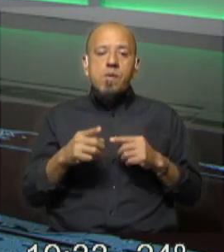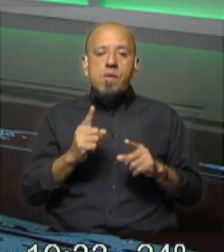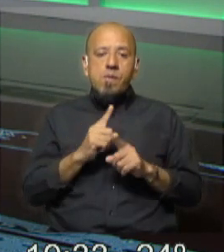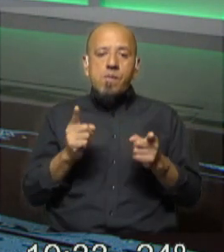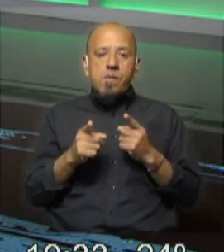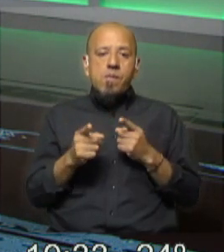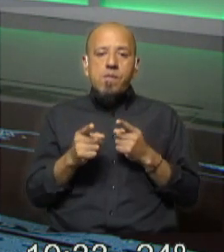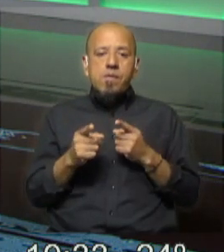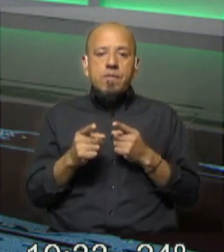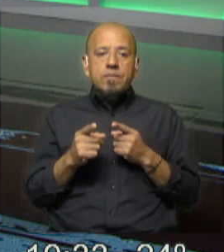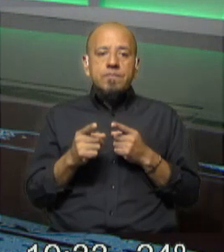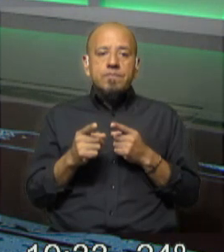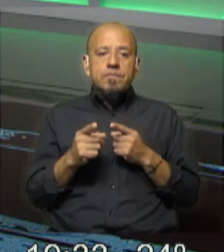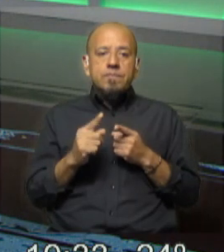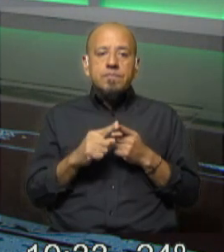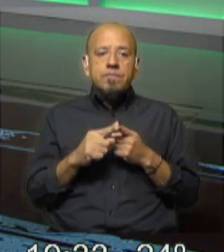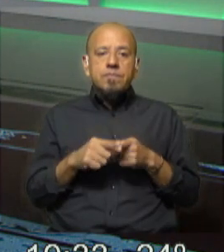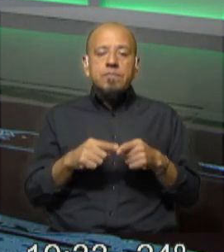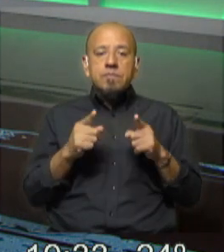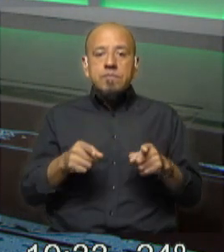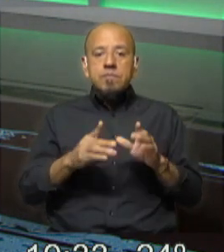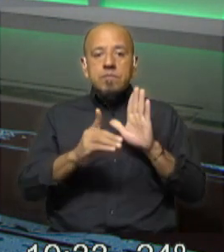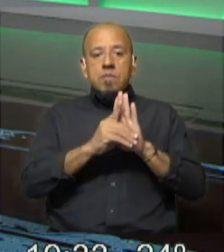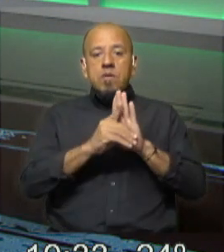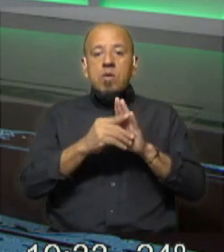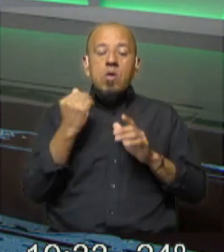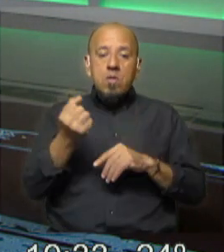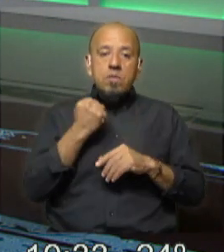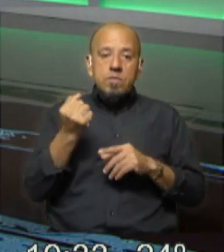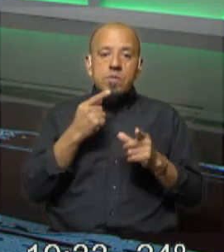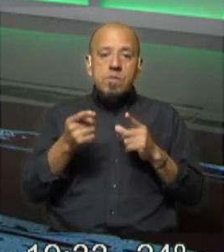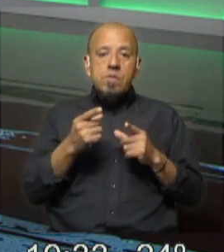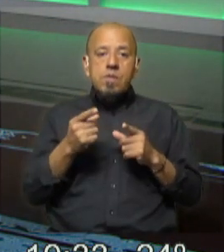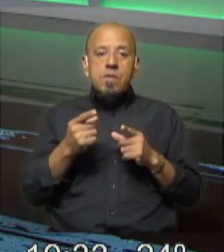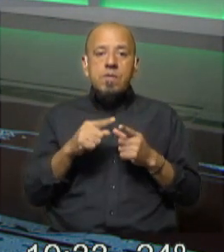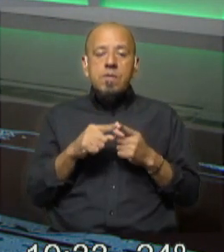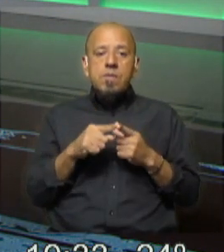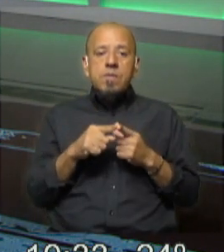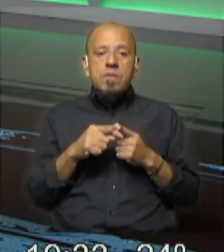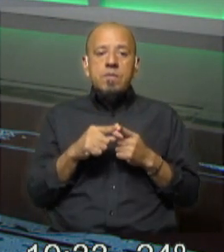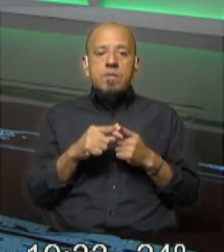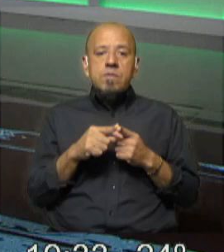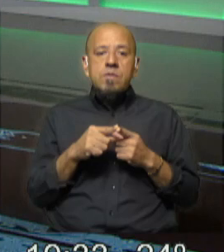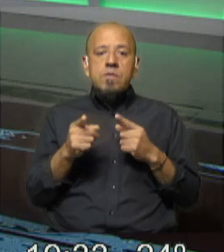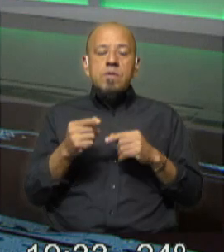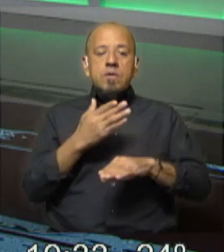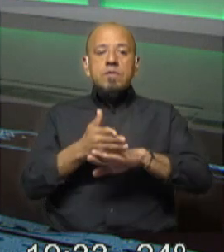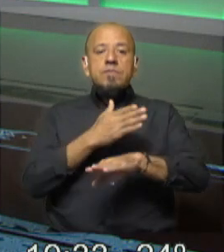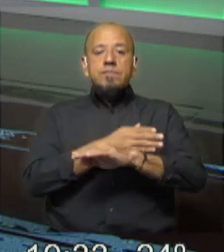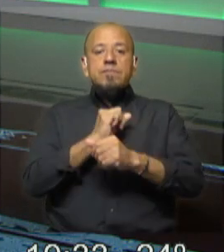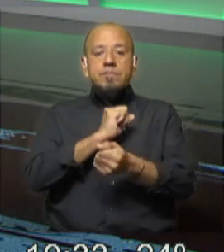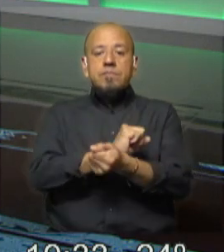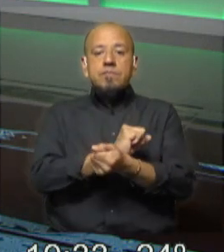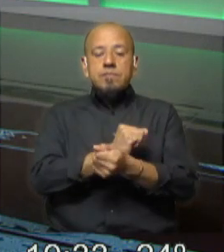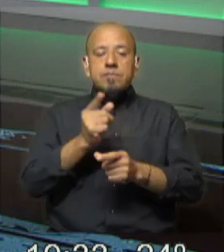aclarados y acá hay un dato que también es importante en la otra gráfica, tiene que ver con los antecedentes penales de las